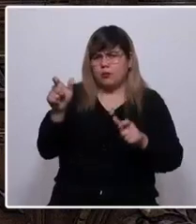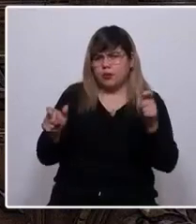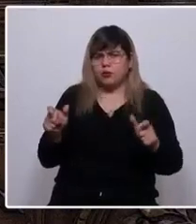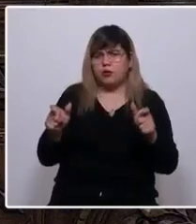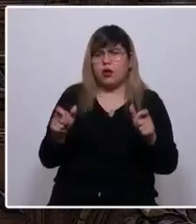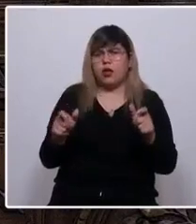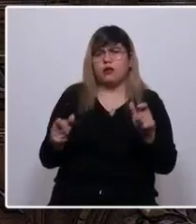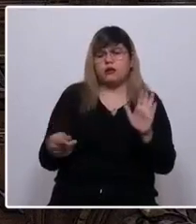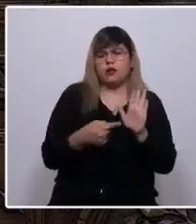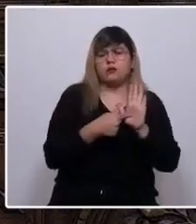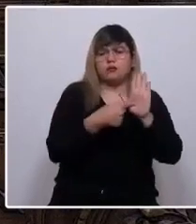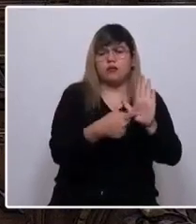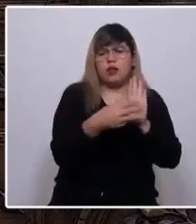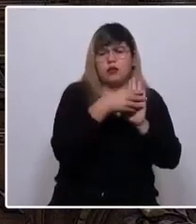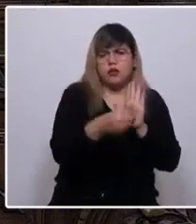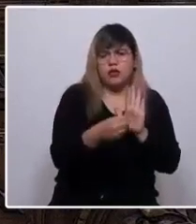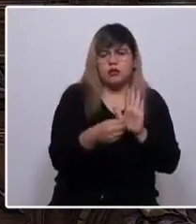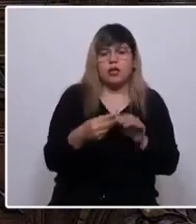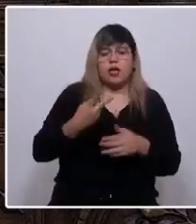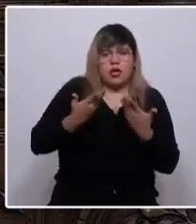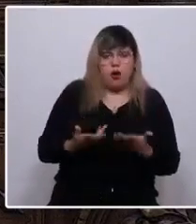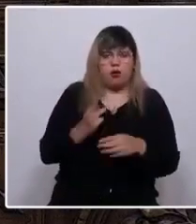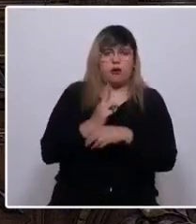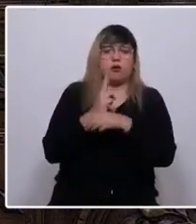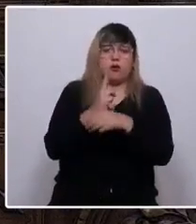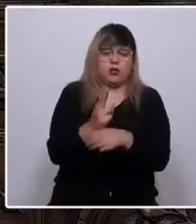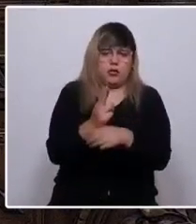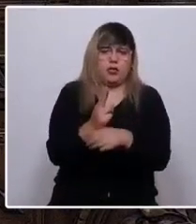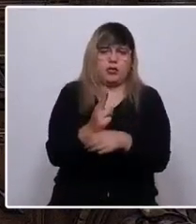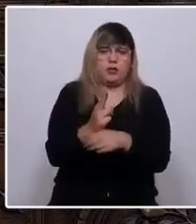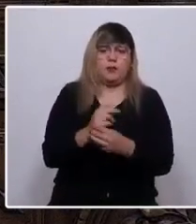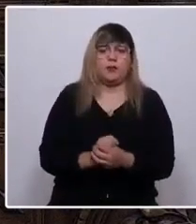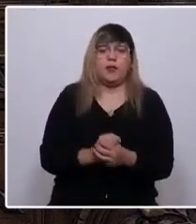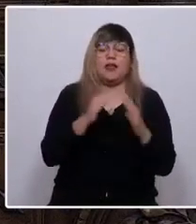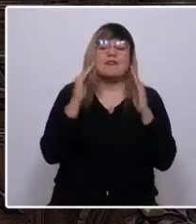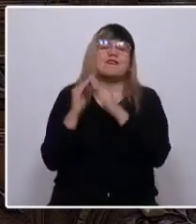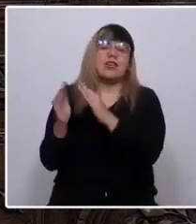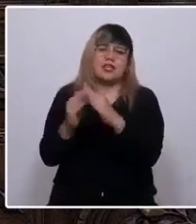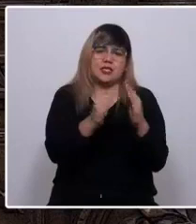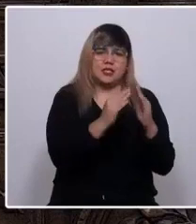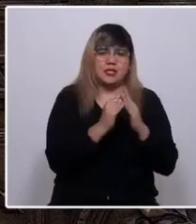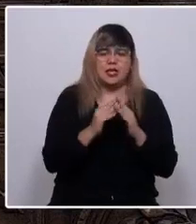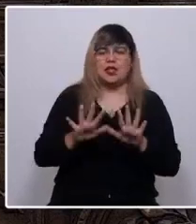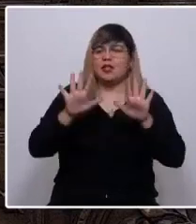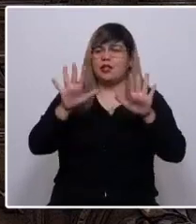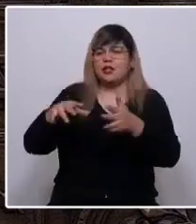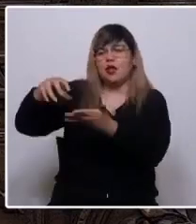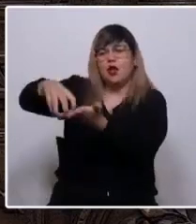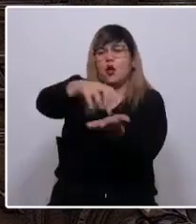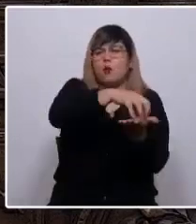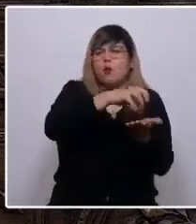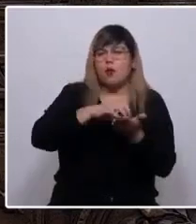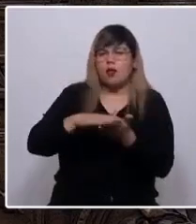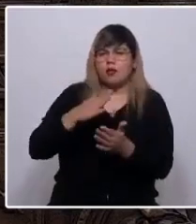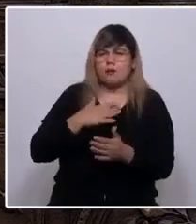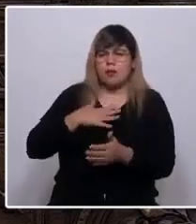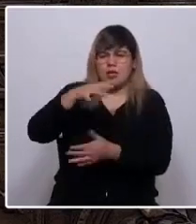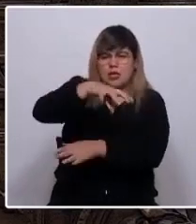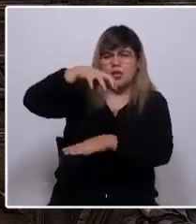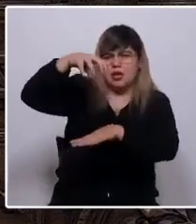preferencia para que hoy los represente en este hemiciclo. Vecinas y vecinos de las diez comunas de mi región y distrito.